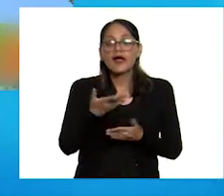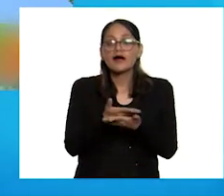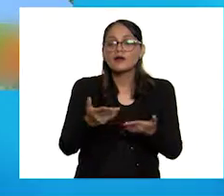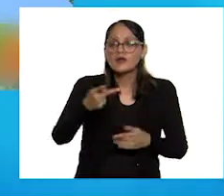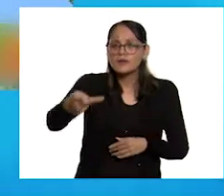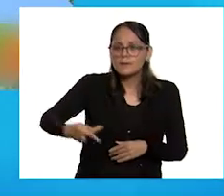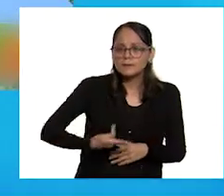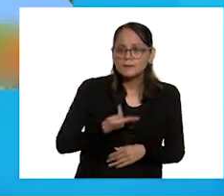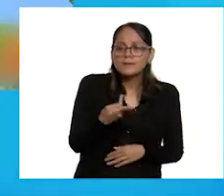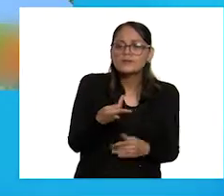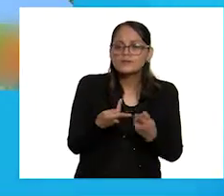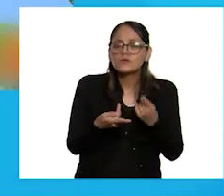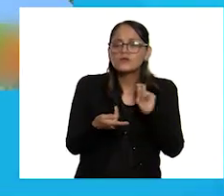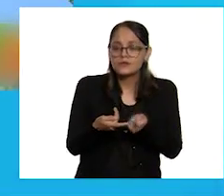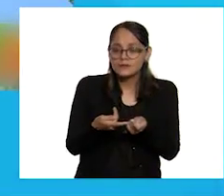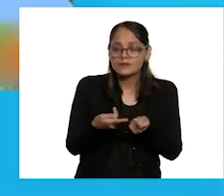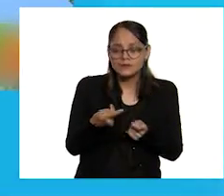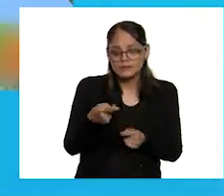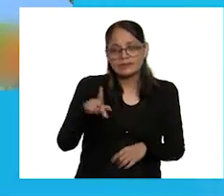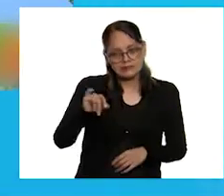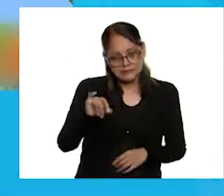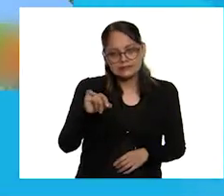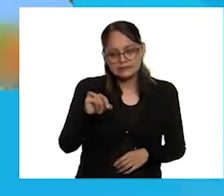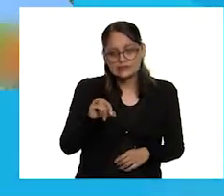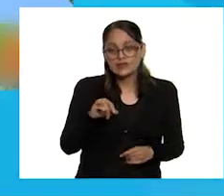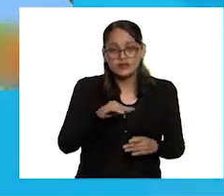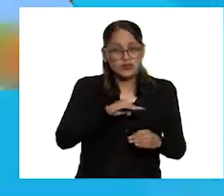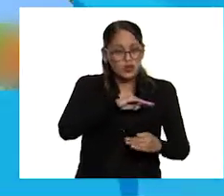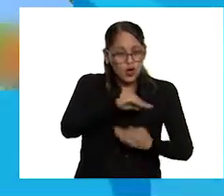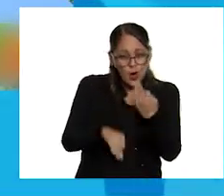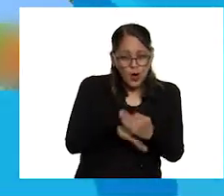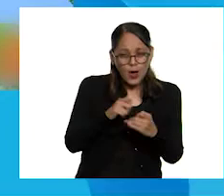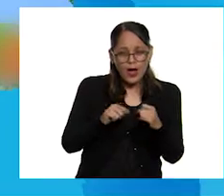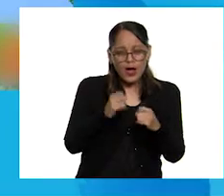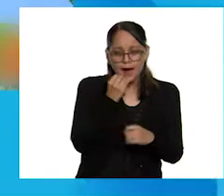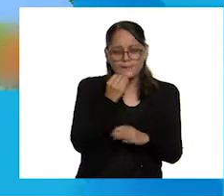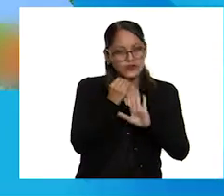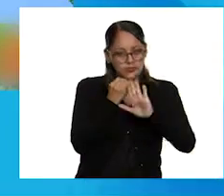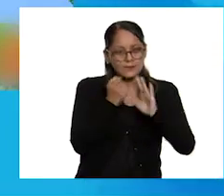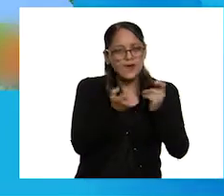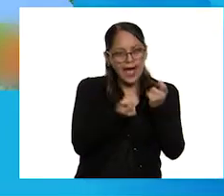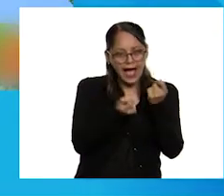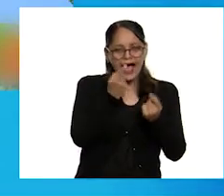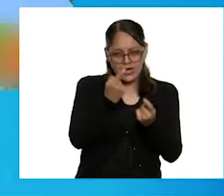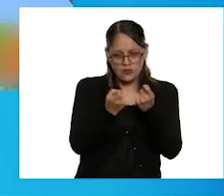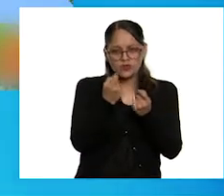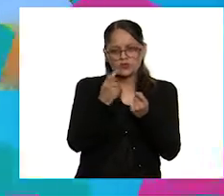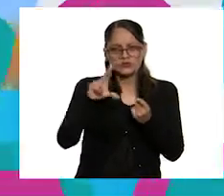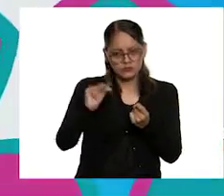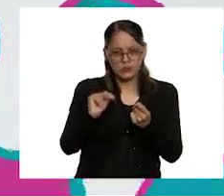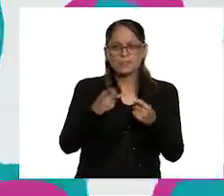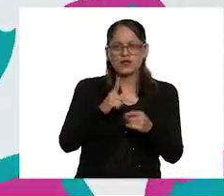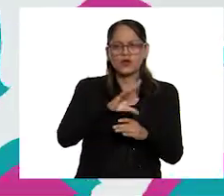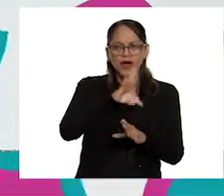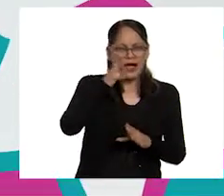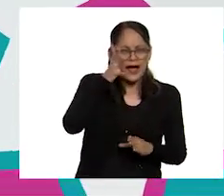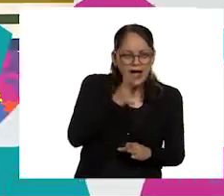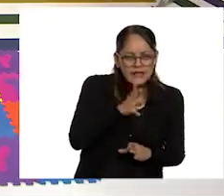pregunta, Giselle. Sí, casi todos los alimentos que consumimos vienen de la naturaleza.